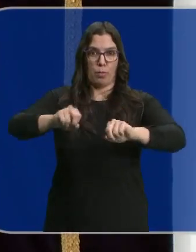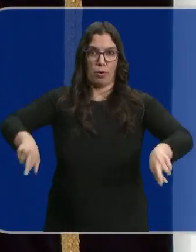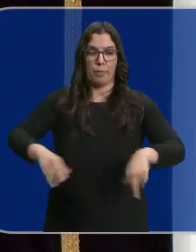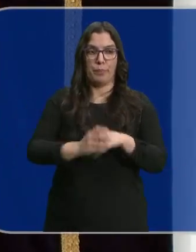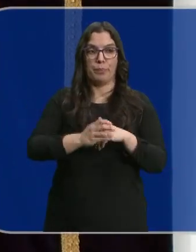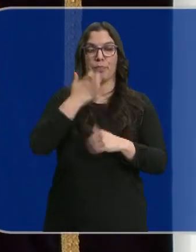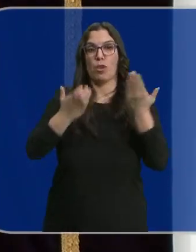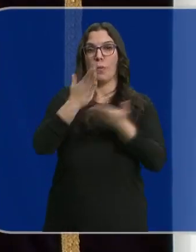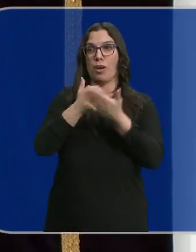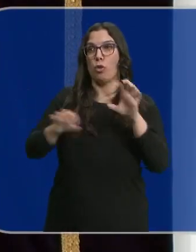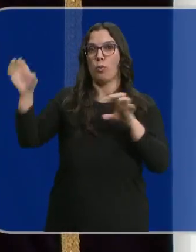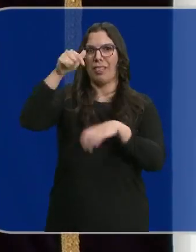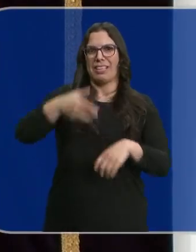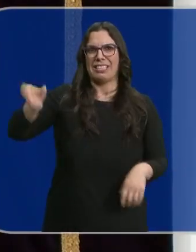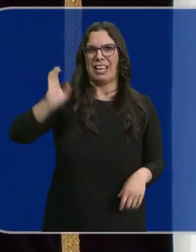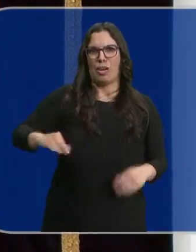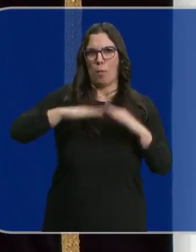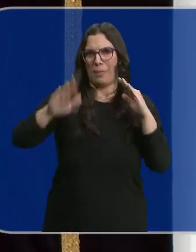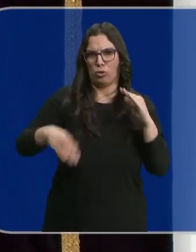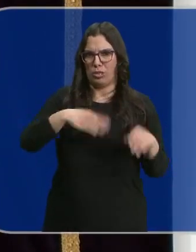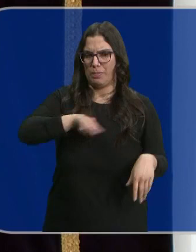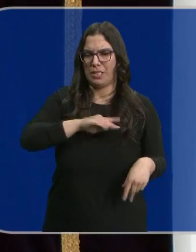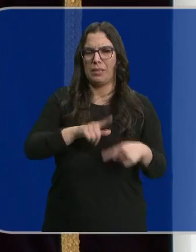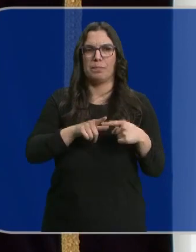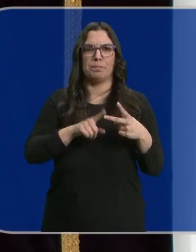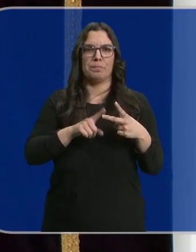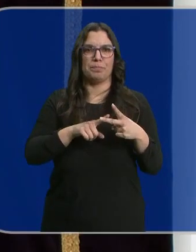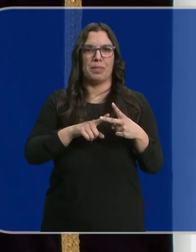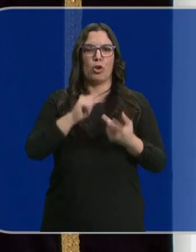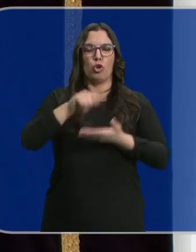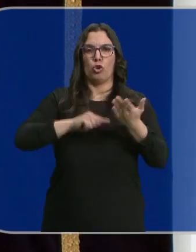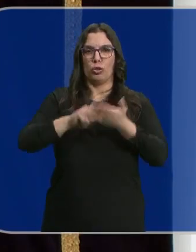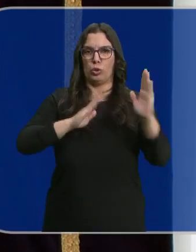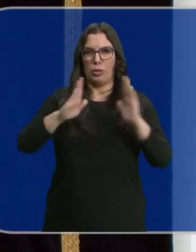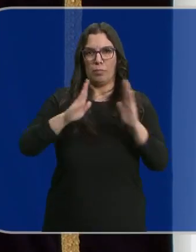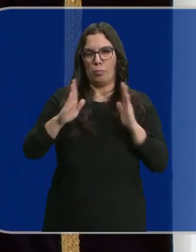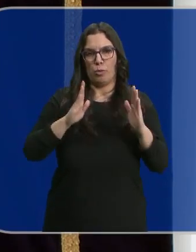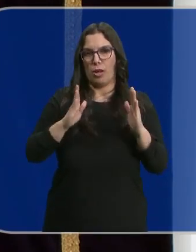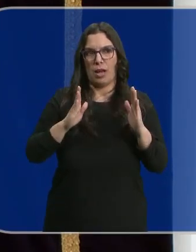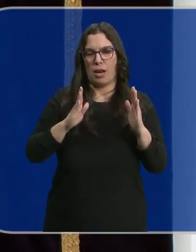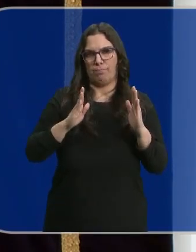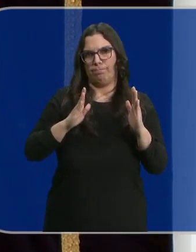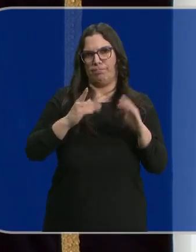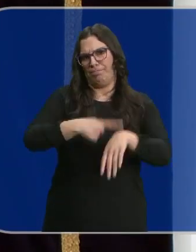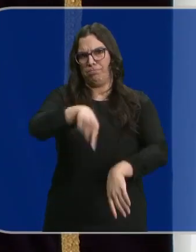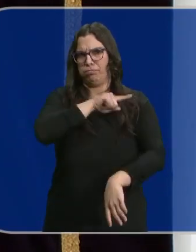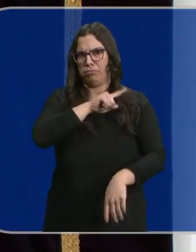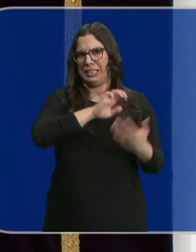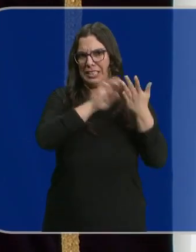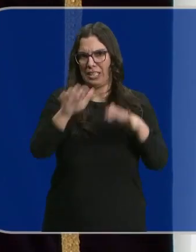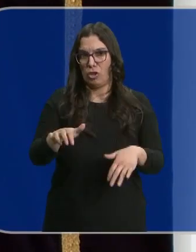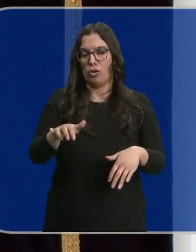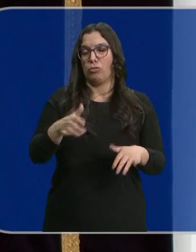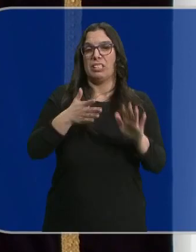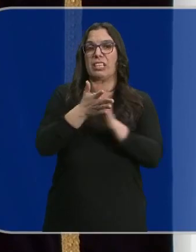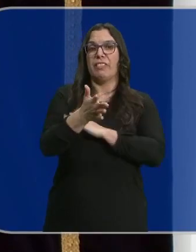Somos una de las comunidades con salarios más bajos de todo el país. La temporalidad laboral está disparada en Castilla y León